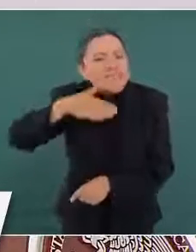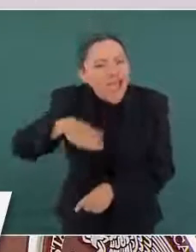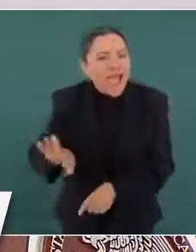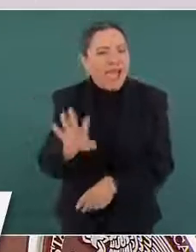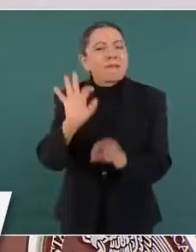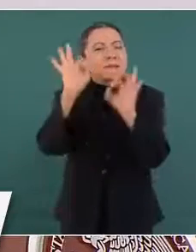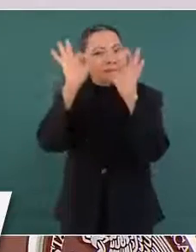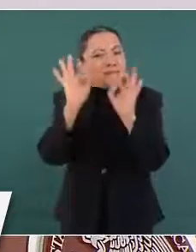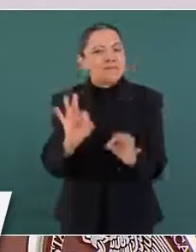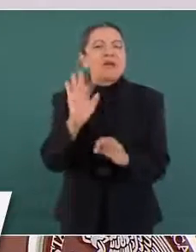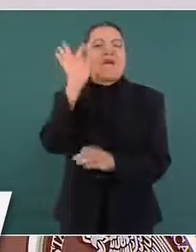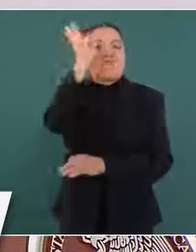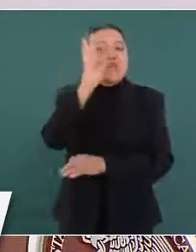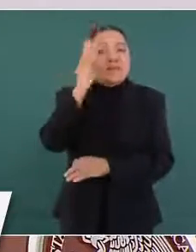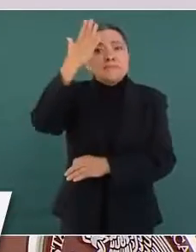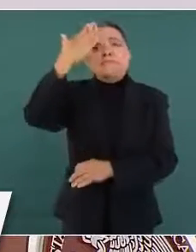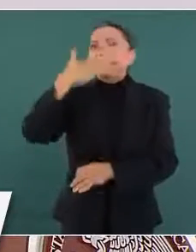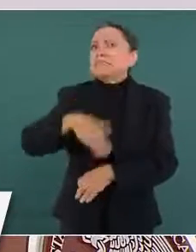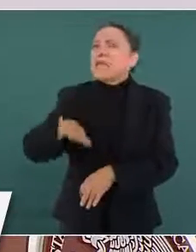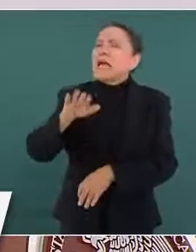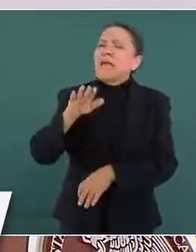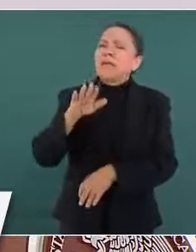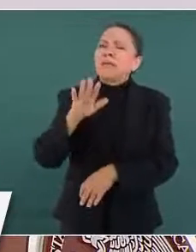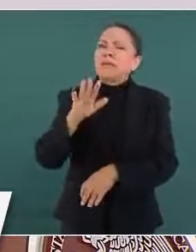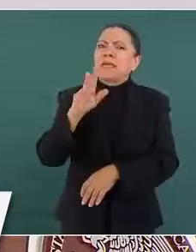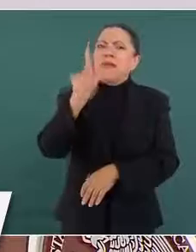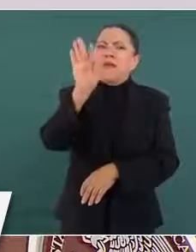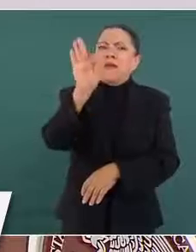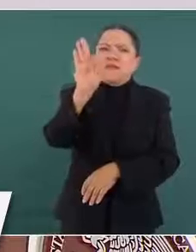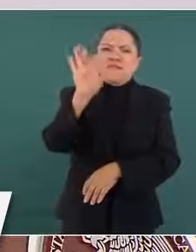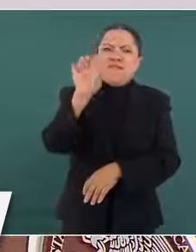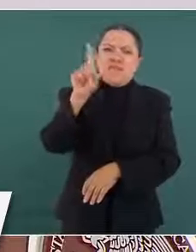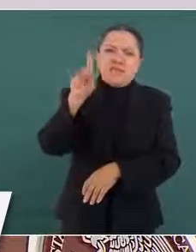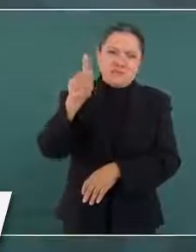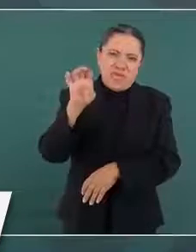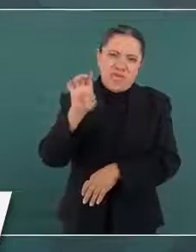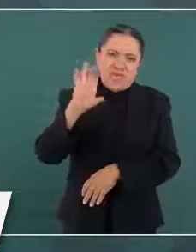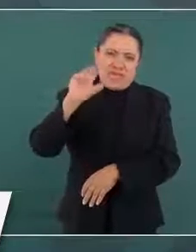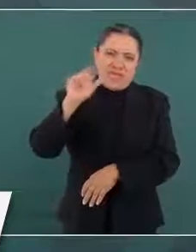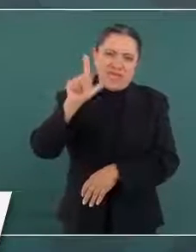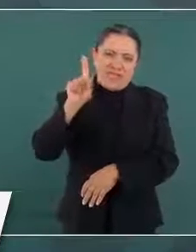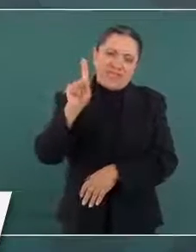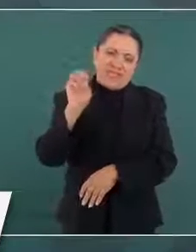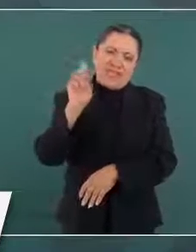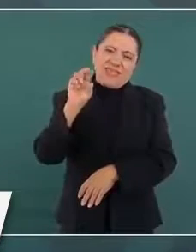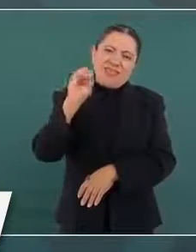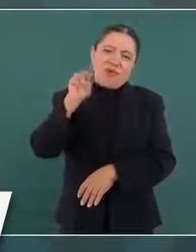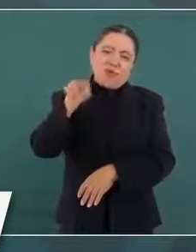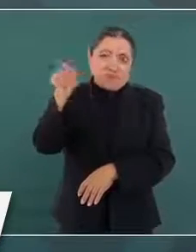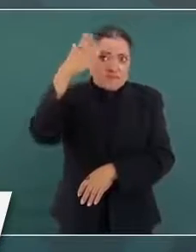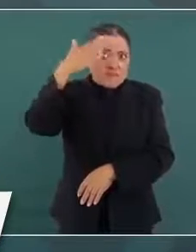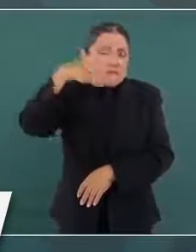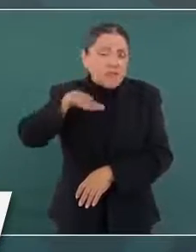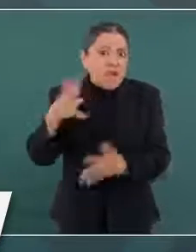llevaron a cabo un fraude